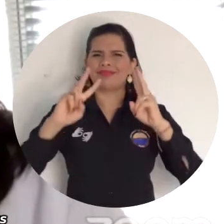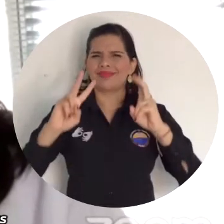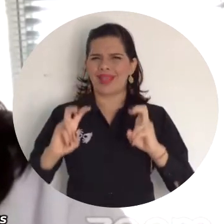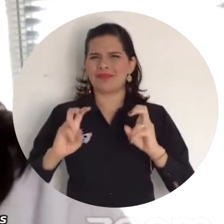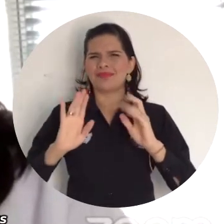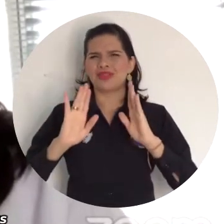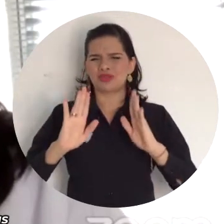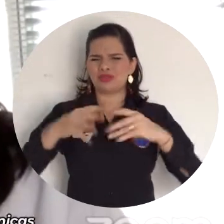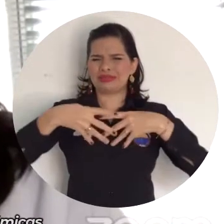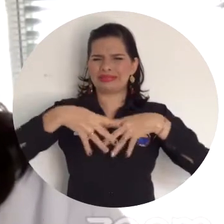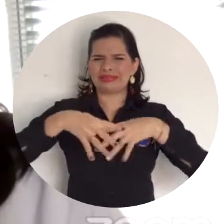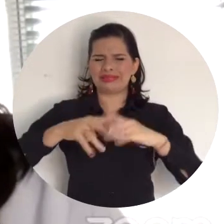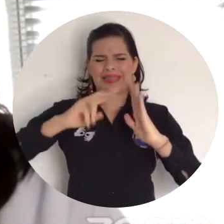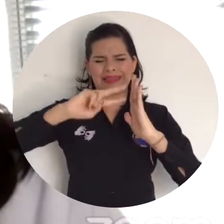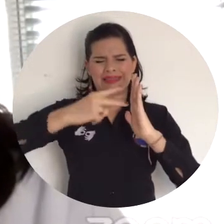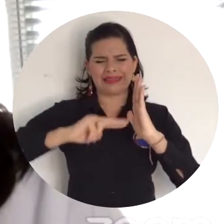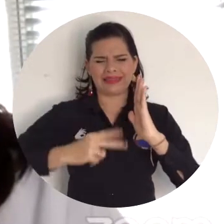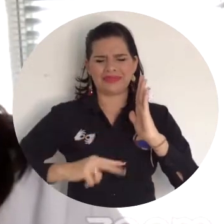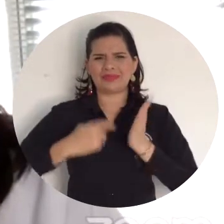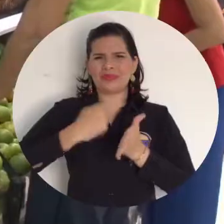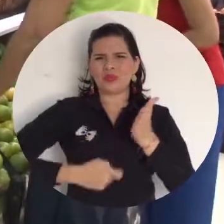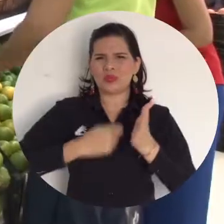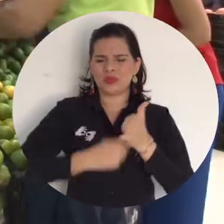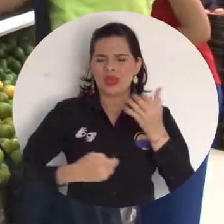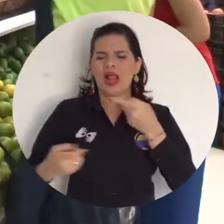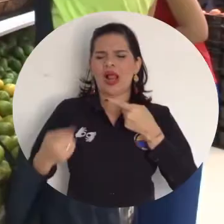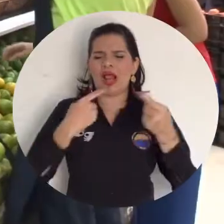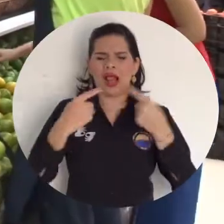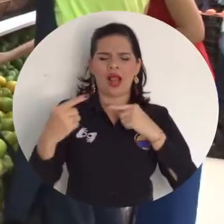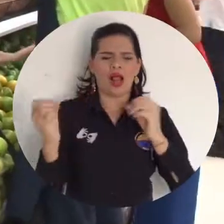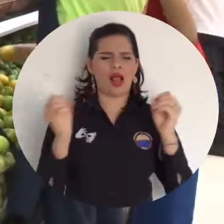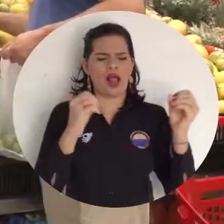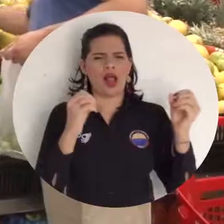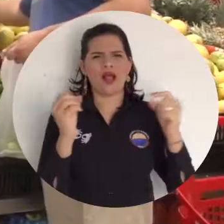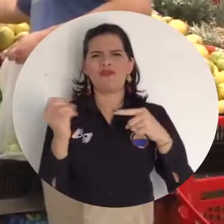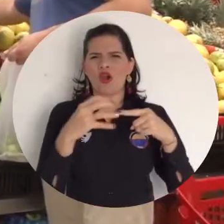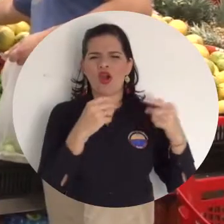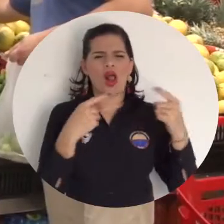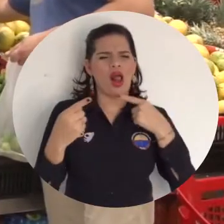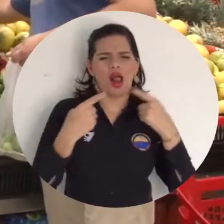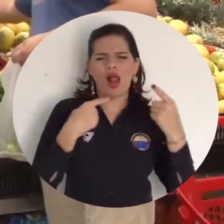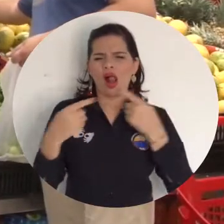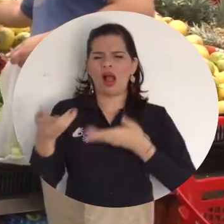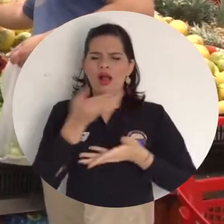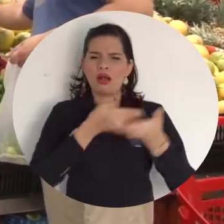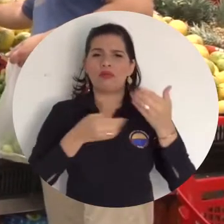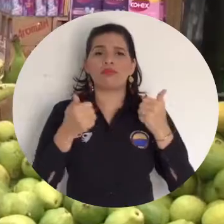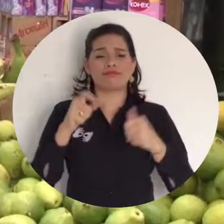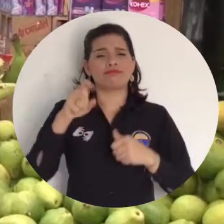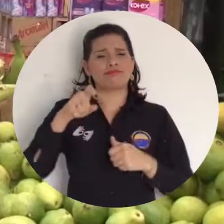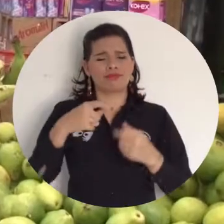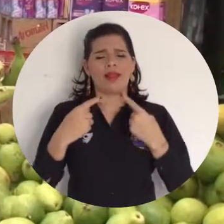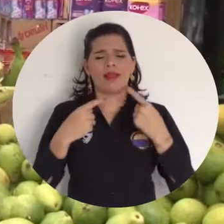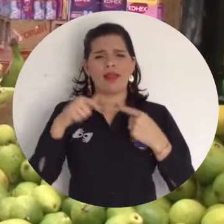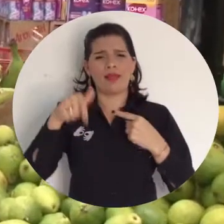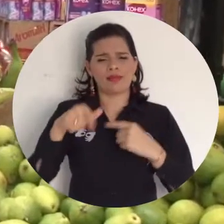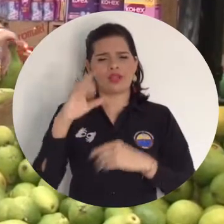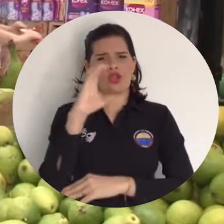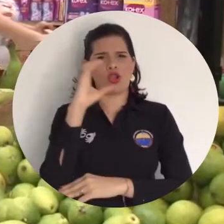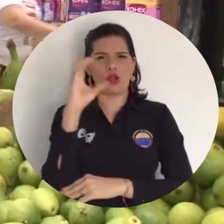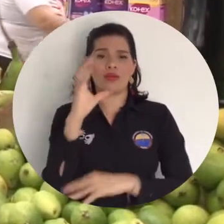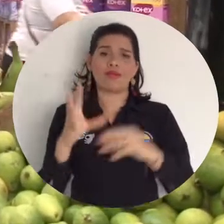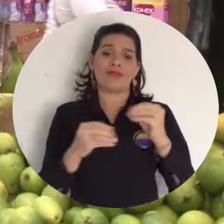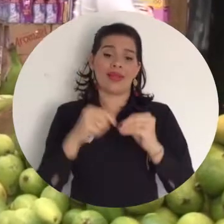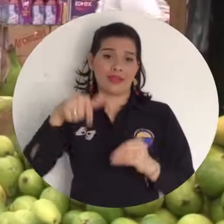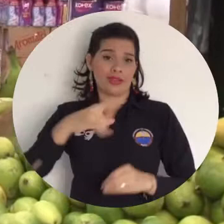como lo es las implicaciones de una reforma tributaria en estos debates que son muy necesarios como país y más para nosotros